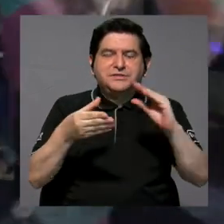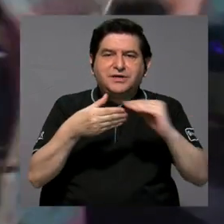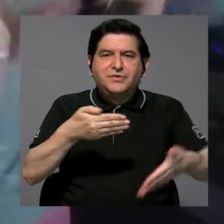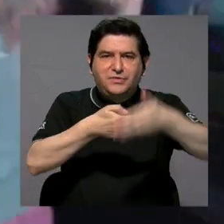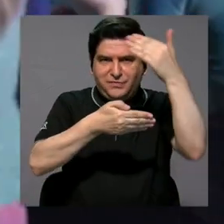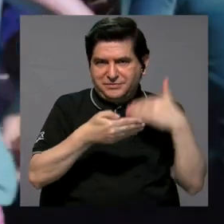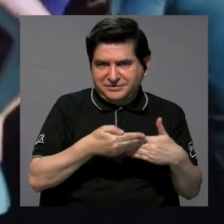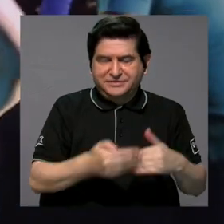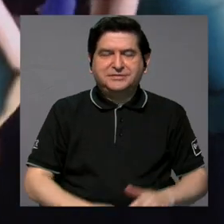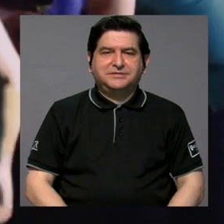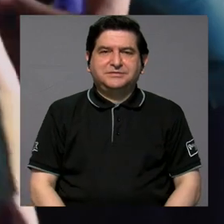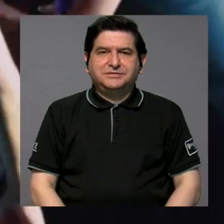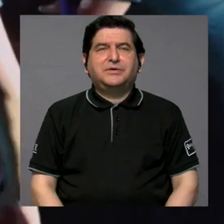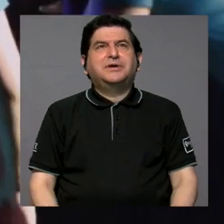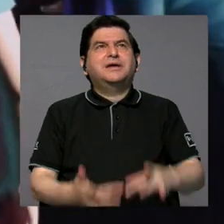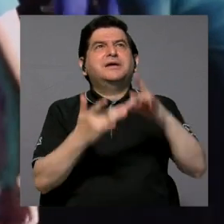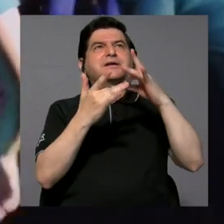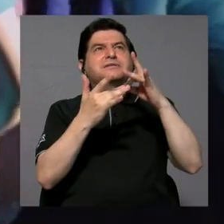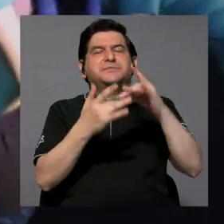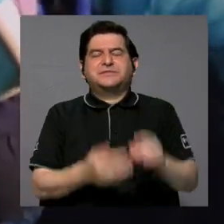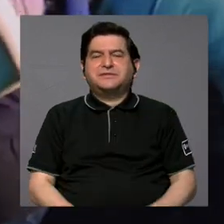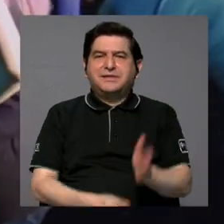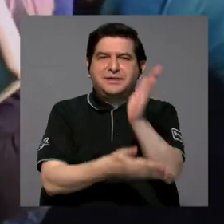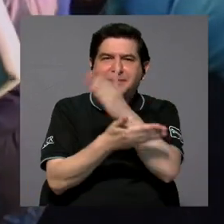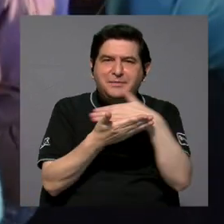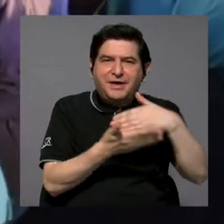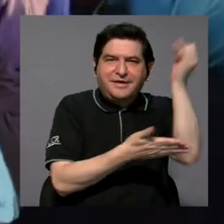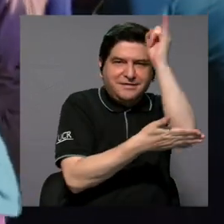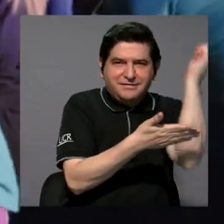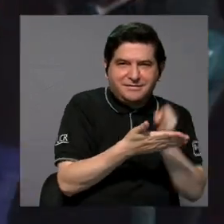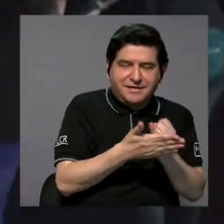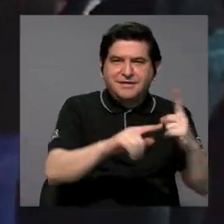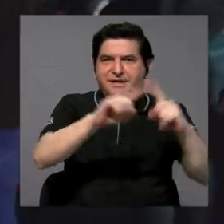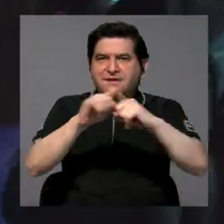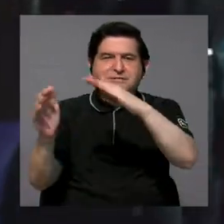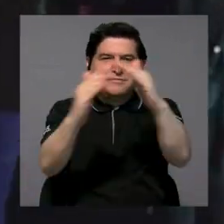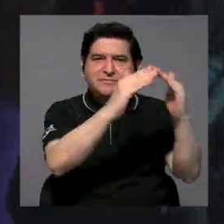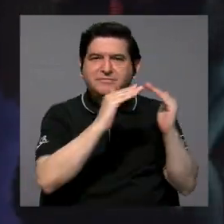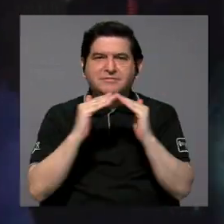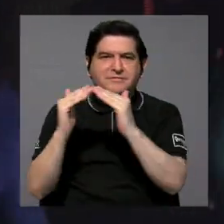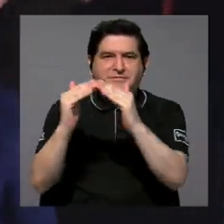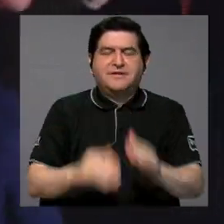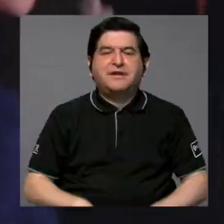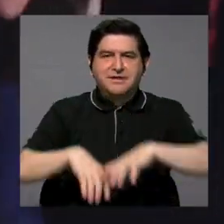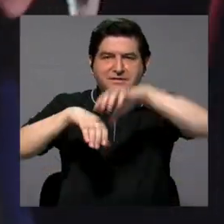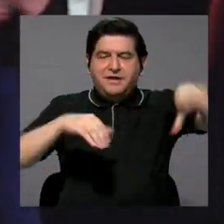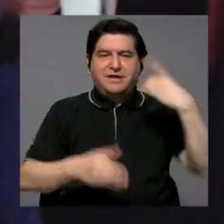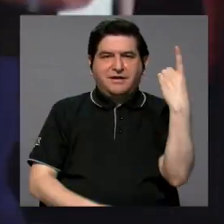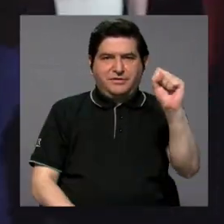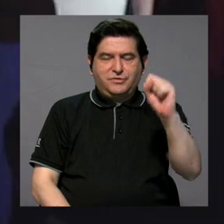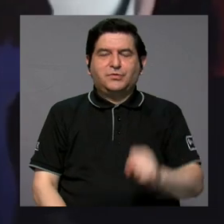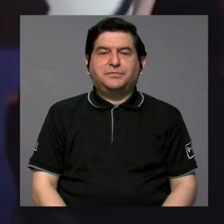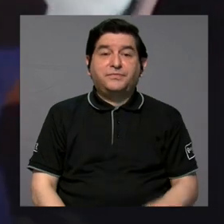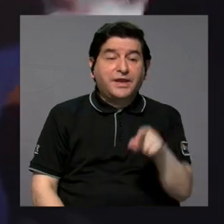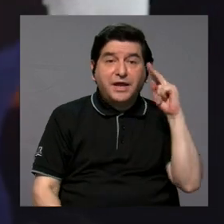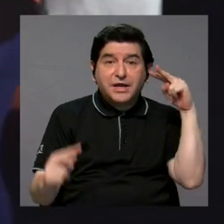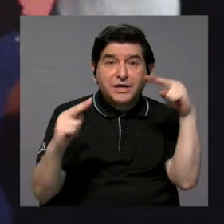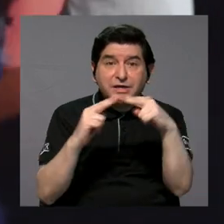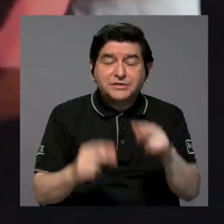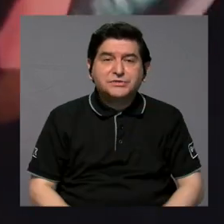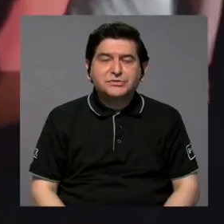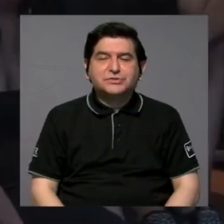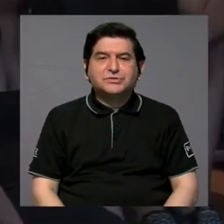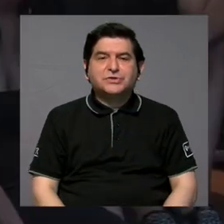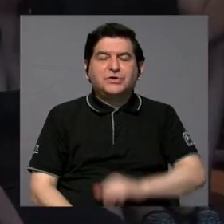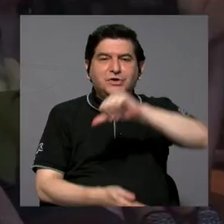ahorita, más que todo de la malla artística, a diferentes comunidades del Cantón de Desamparados. Esto es lo que conocemos como el